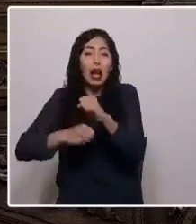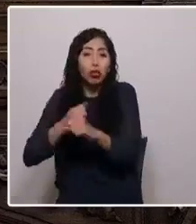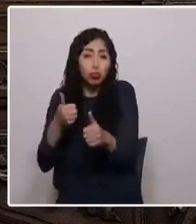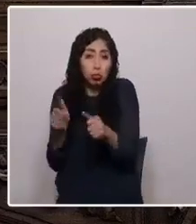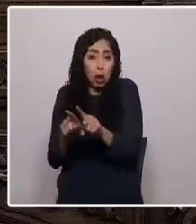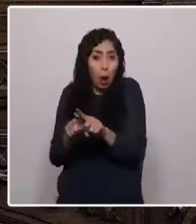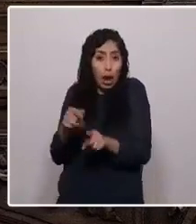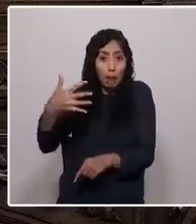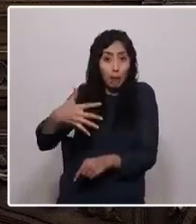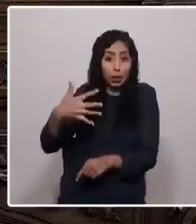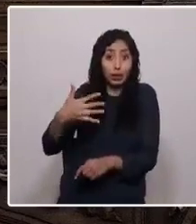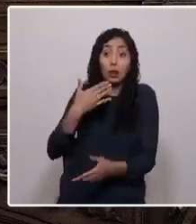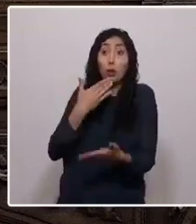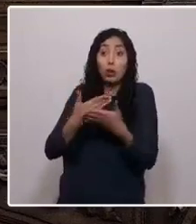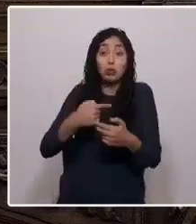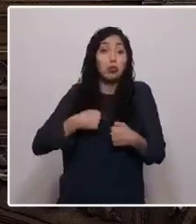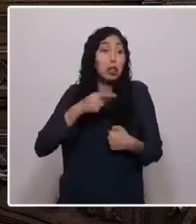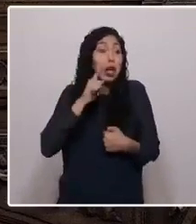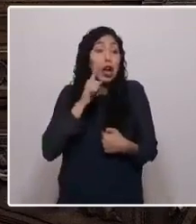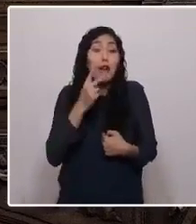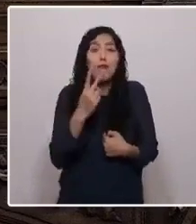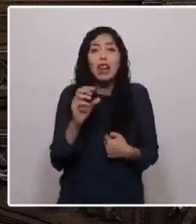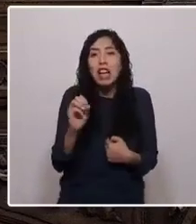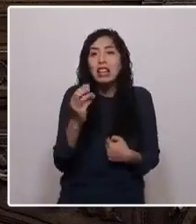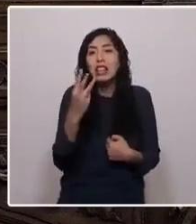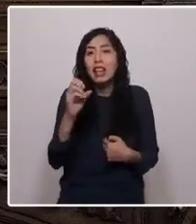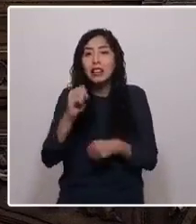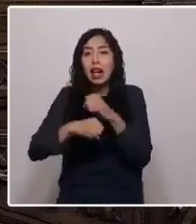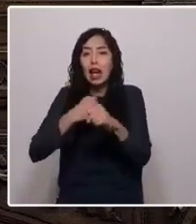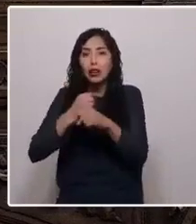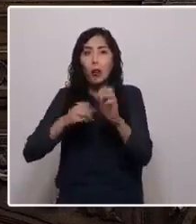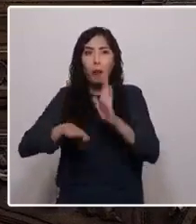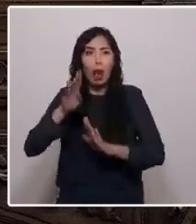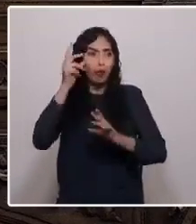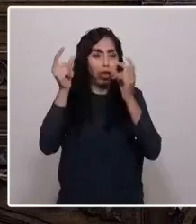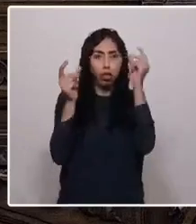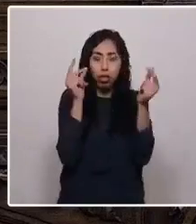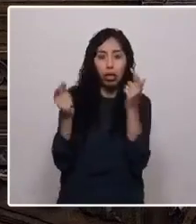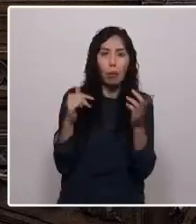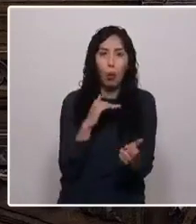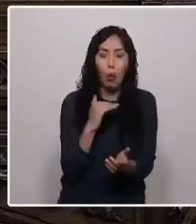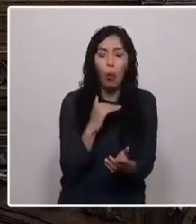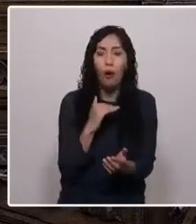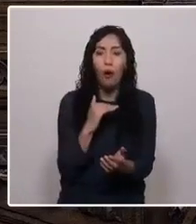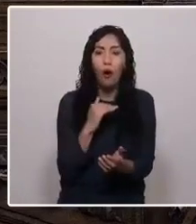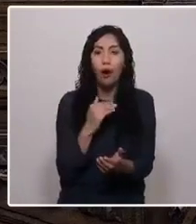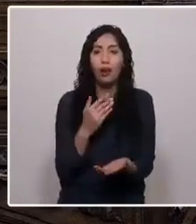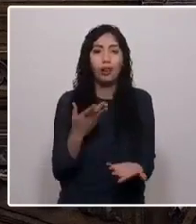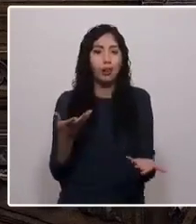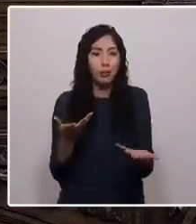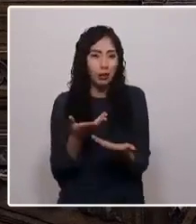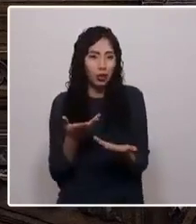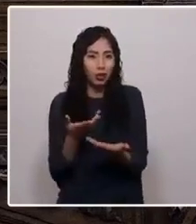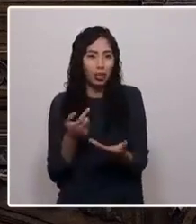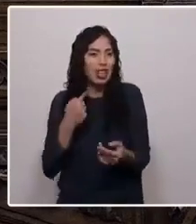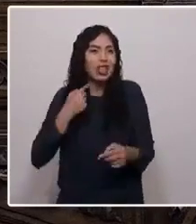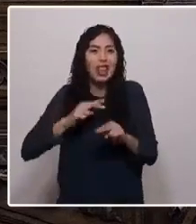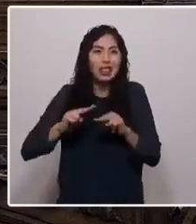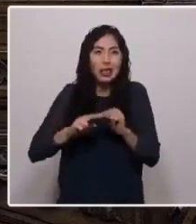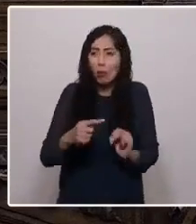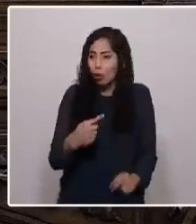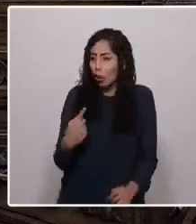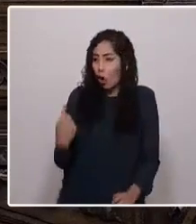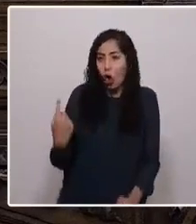porque uno cuando tiene 20 y 30 años es mucho más audaz. Lo que tenemos que hacer ahora, entre todos nosotros, convencionales,